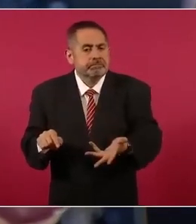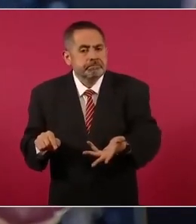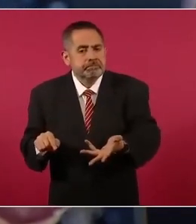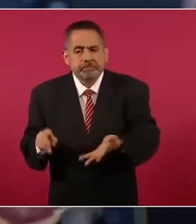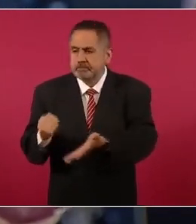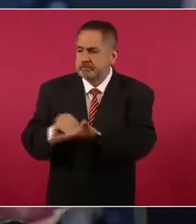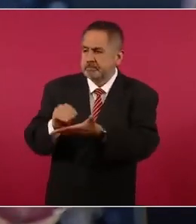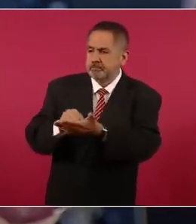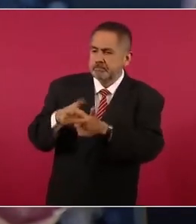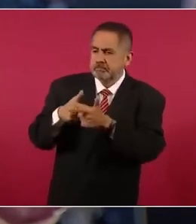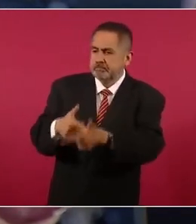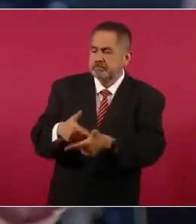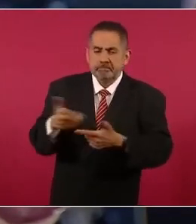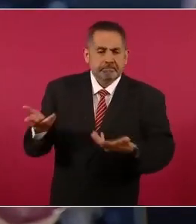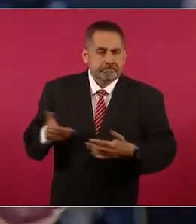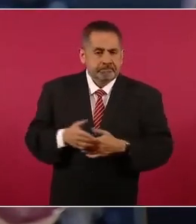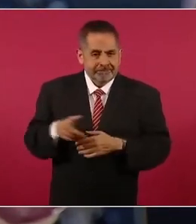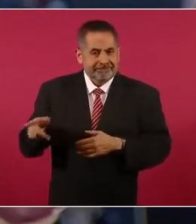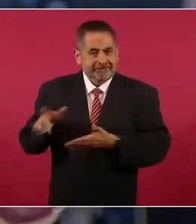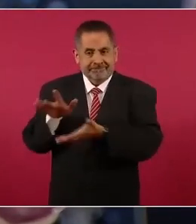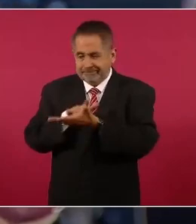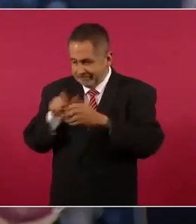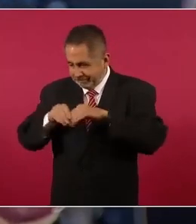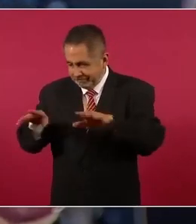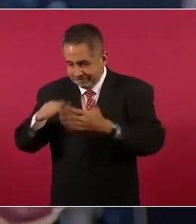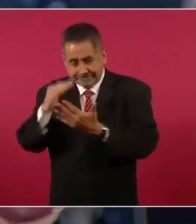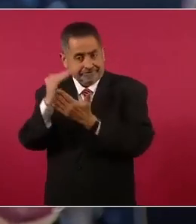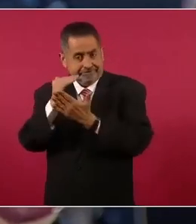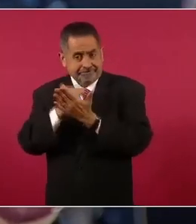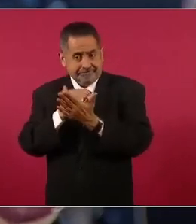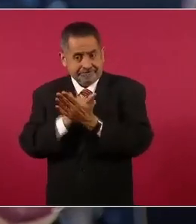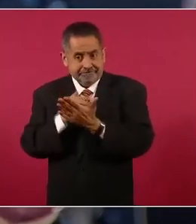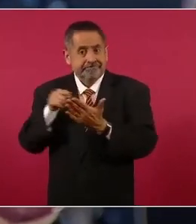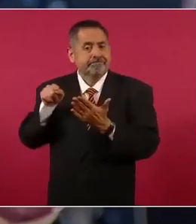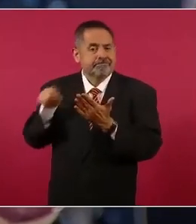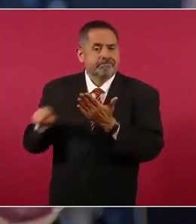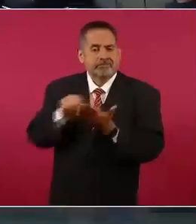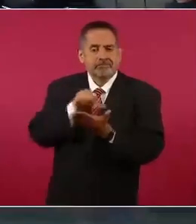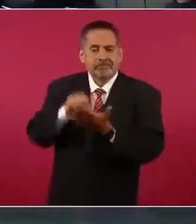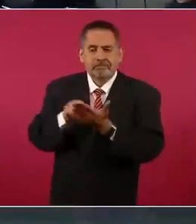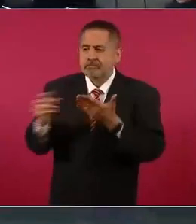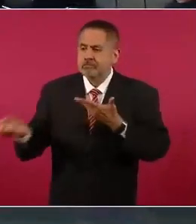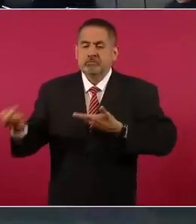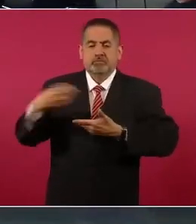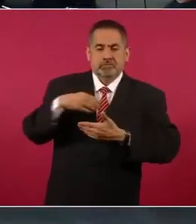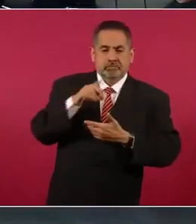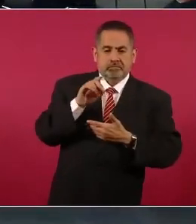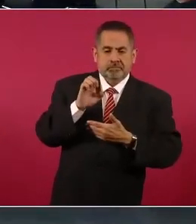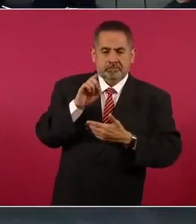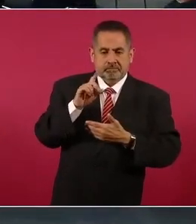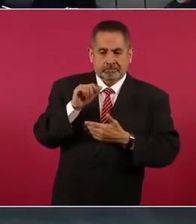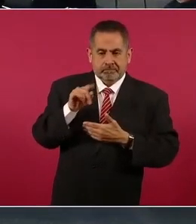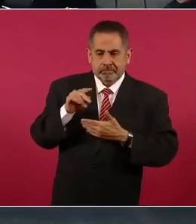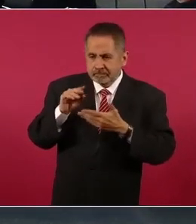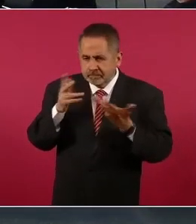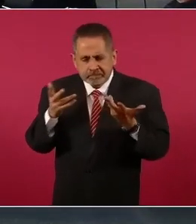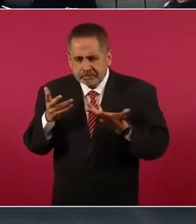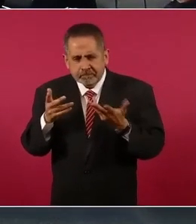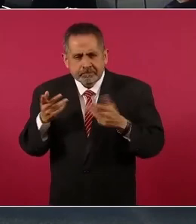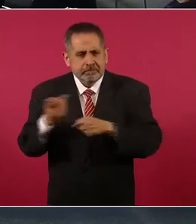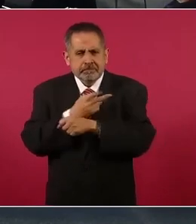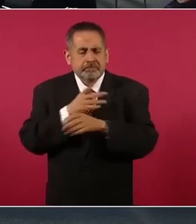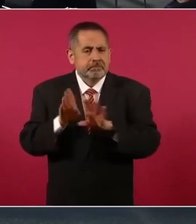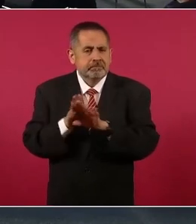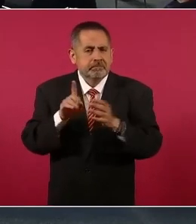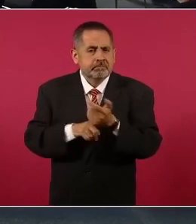continuado en el cargo. Estos informes que se tienen por parte de este centro regional que llegan a la Sedena, pues no han tenido de